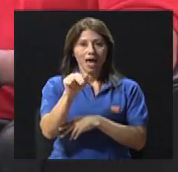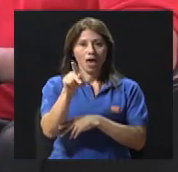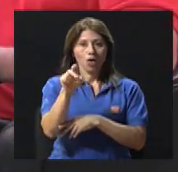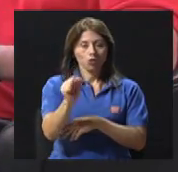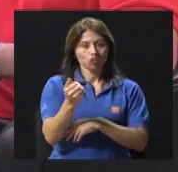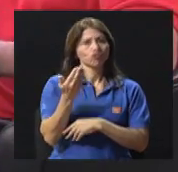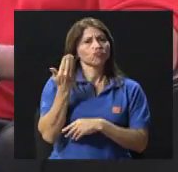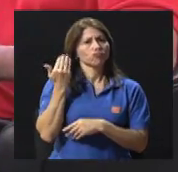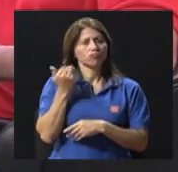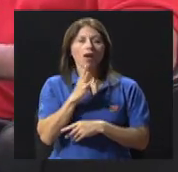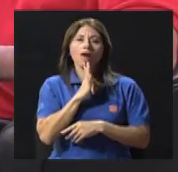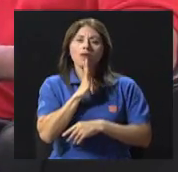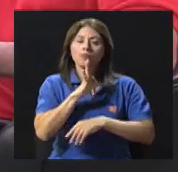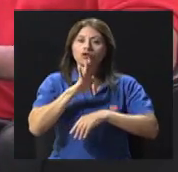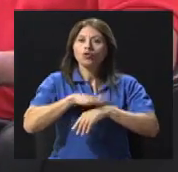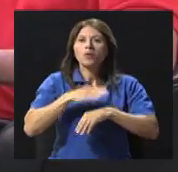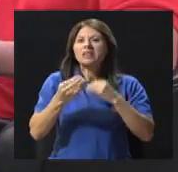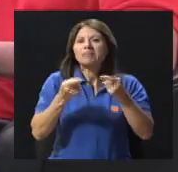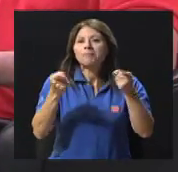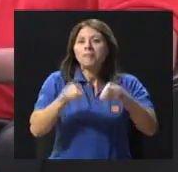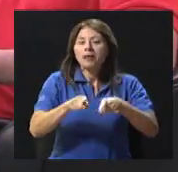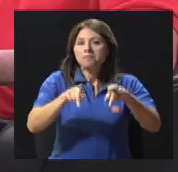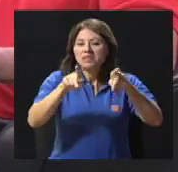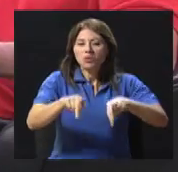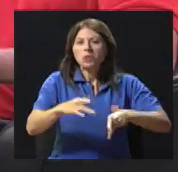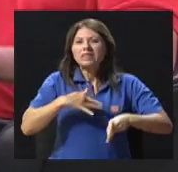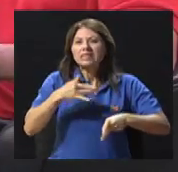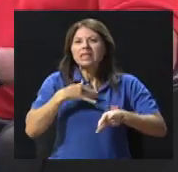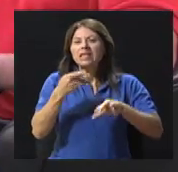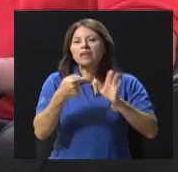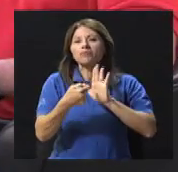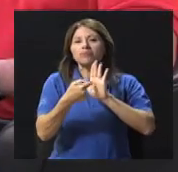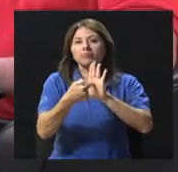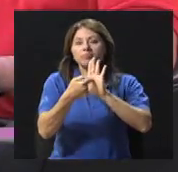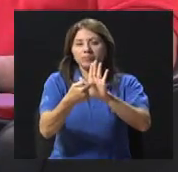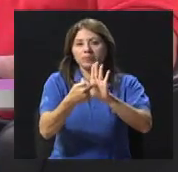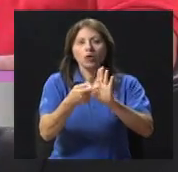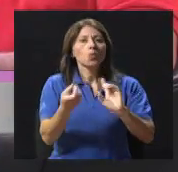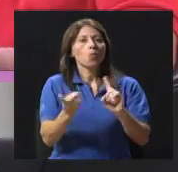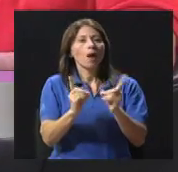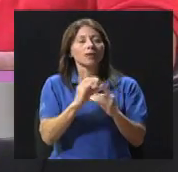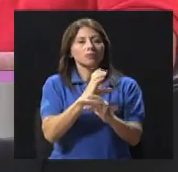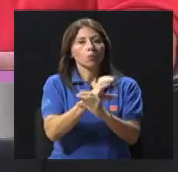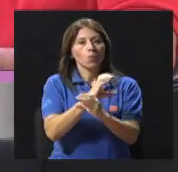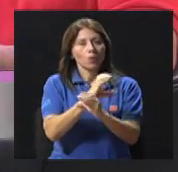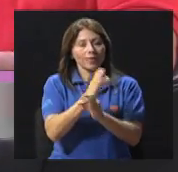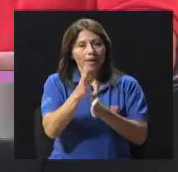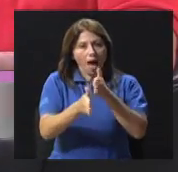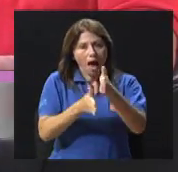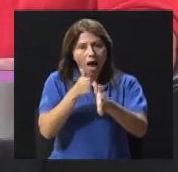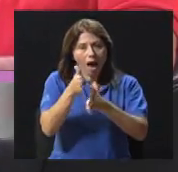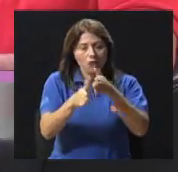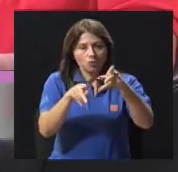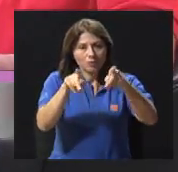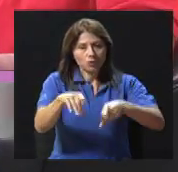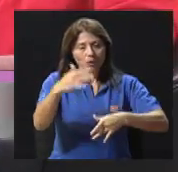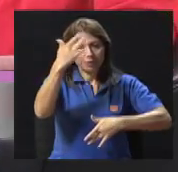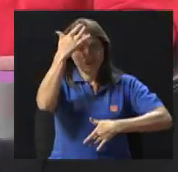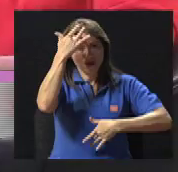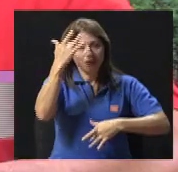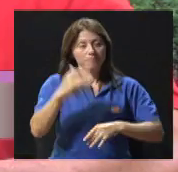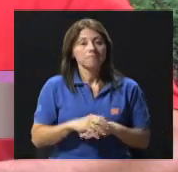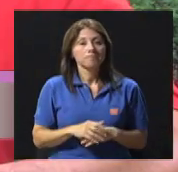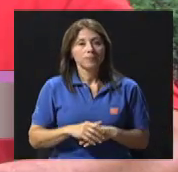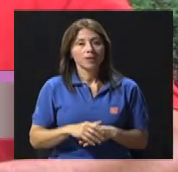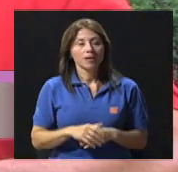conversábamos de los síntomas principales y los cuidados que este tipo de personas necesitan en sus hogares.